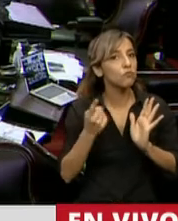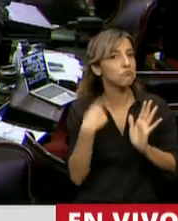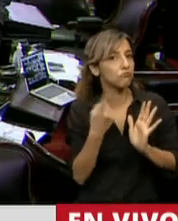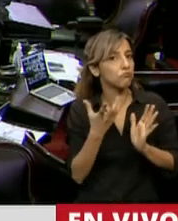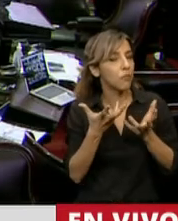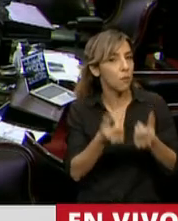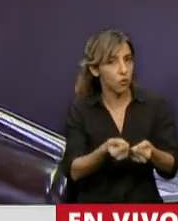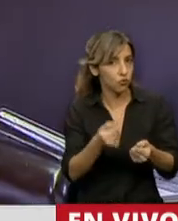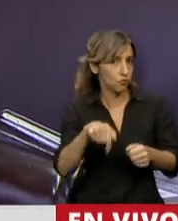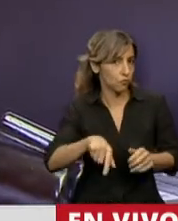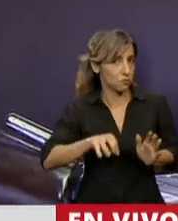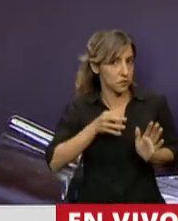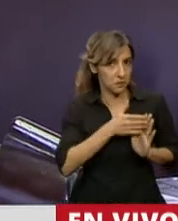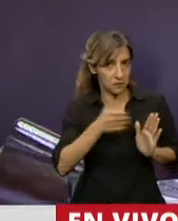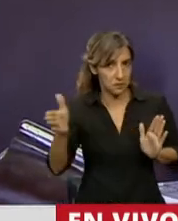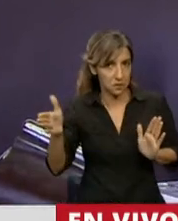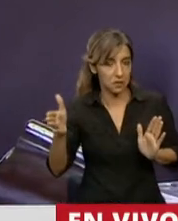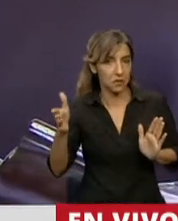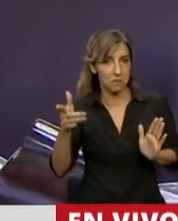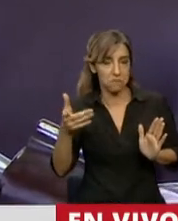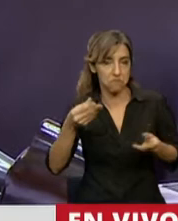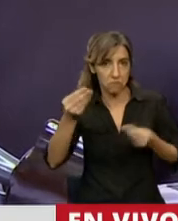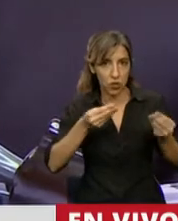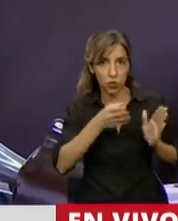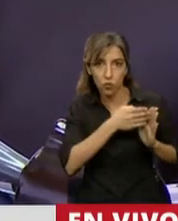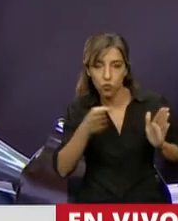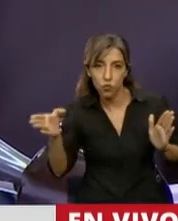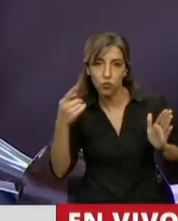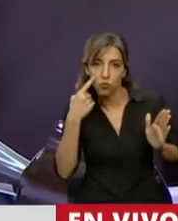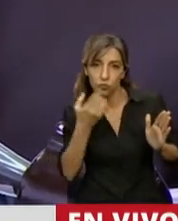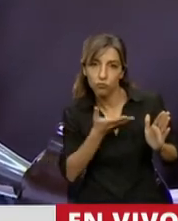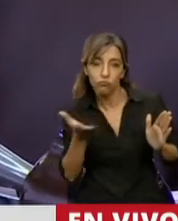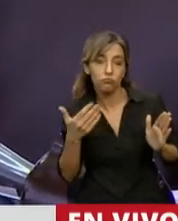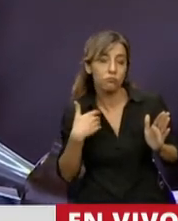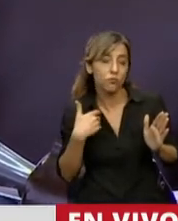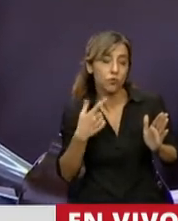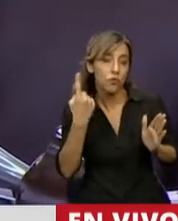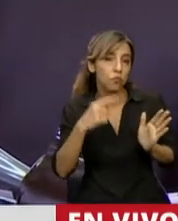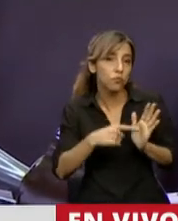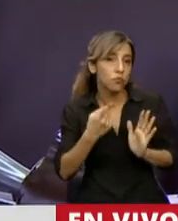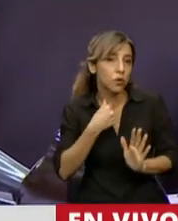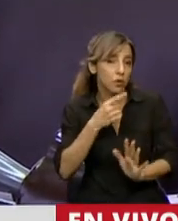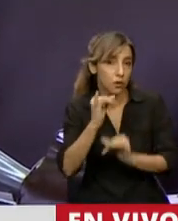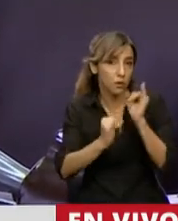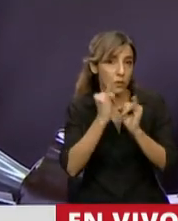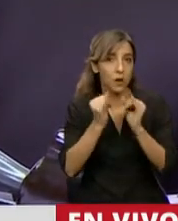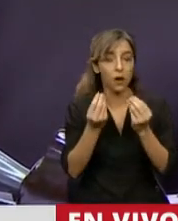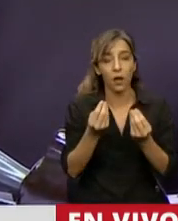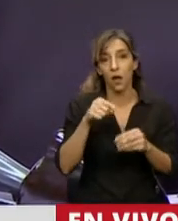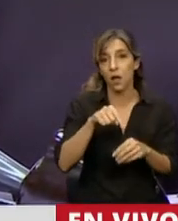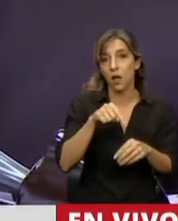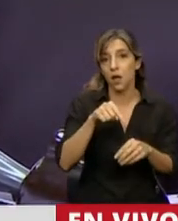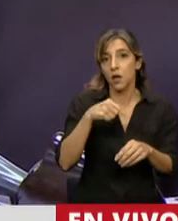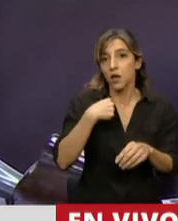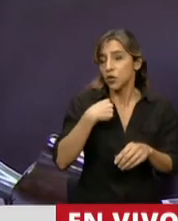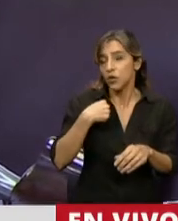para este año 2020, es algo que, al menos desde que yo estoy en la Cámara y que me intereso por los temas presupuestarios de